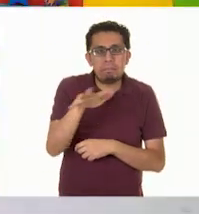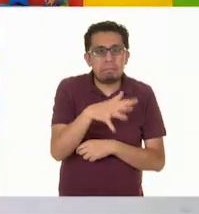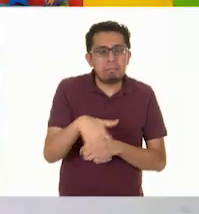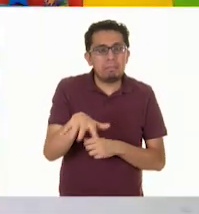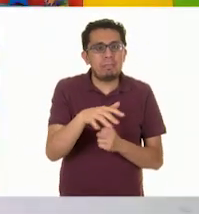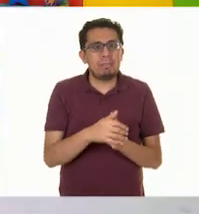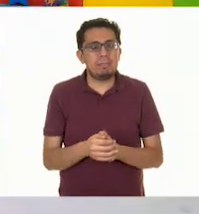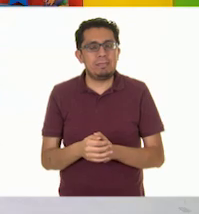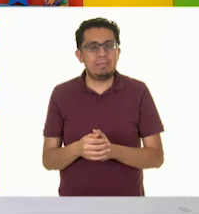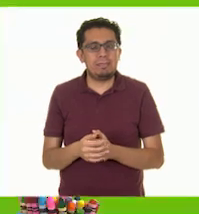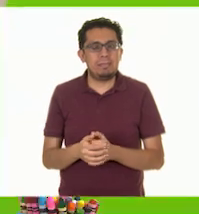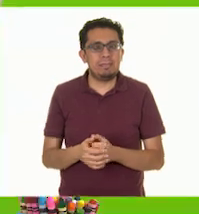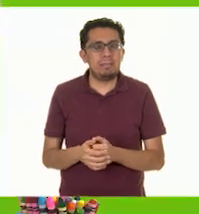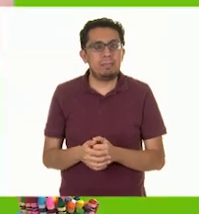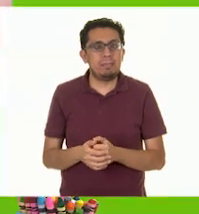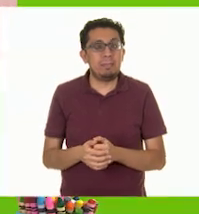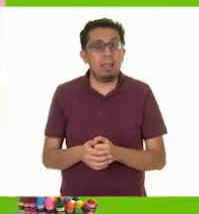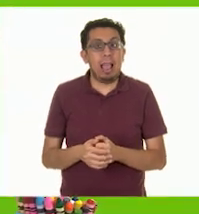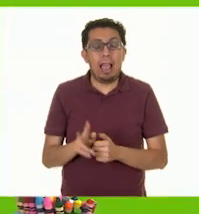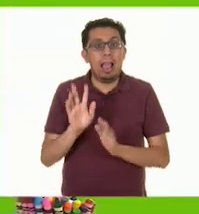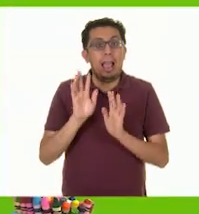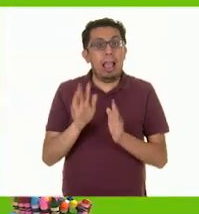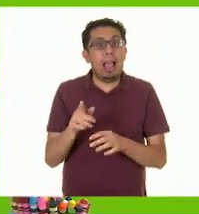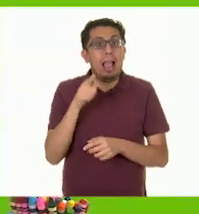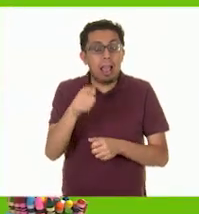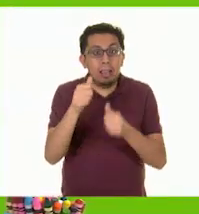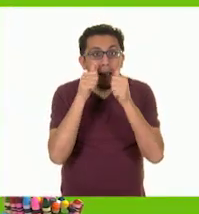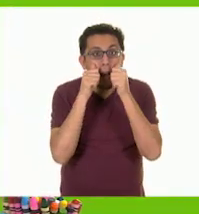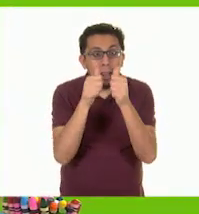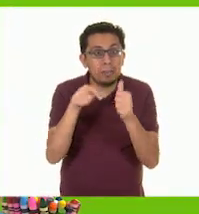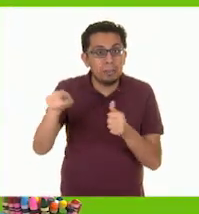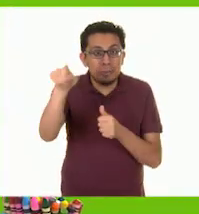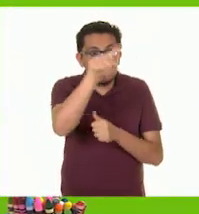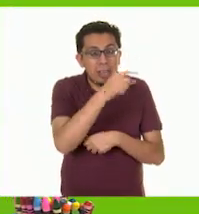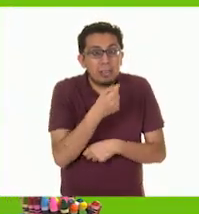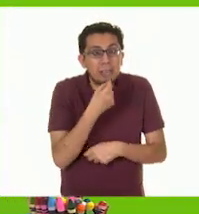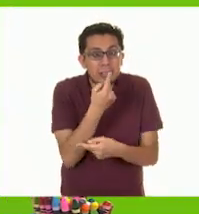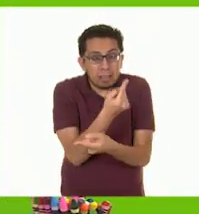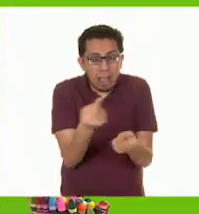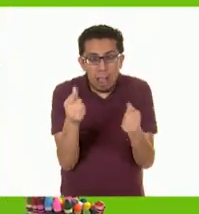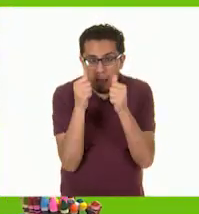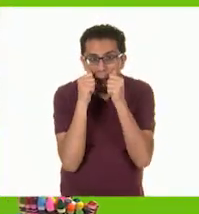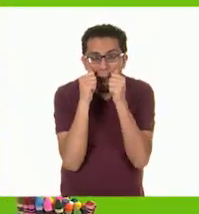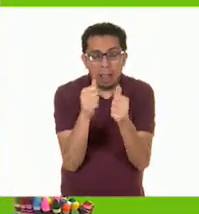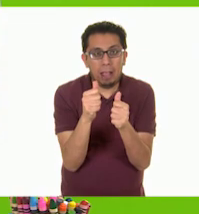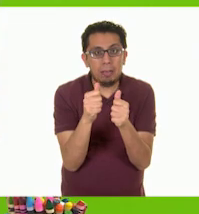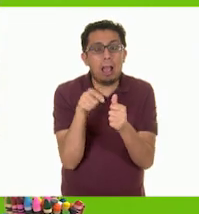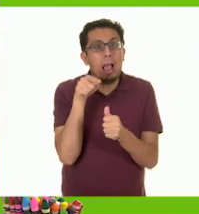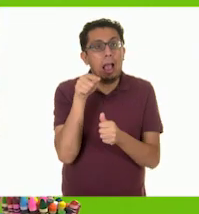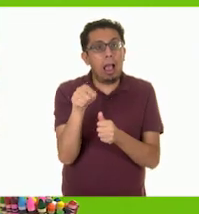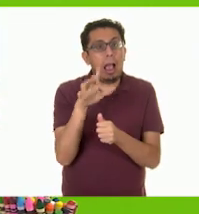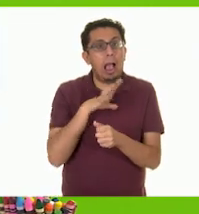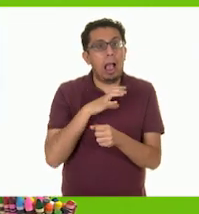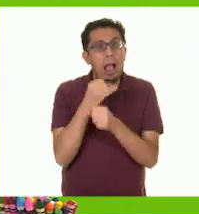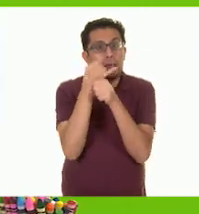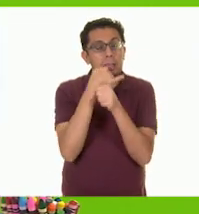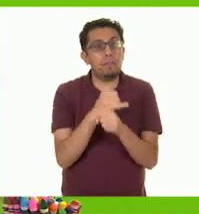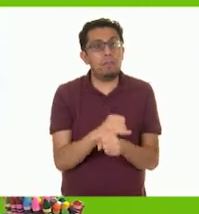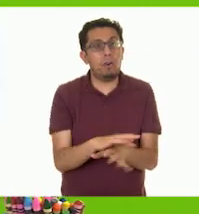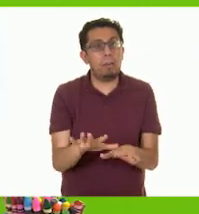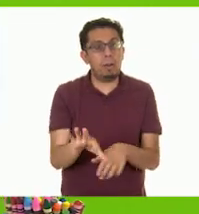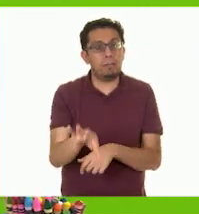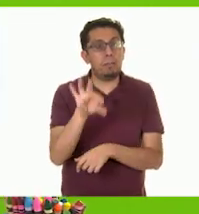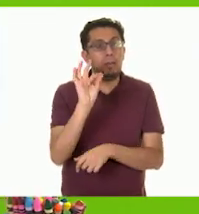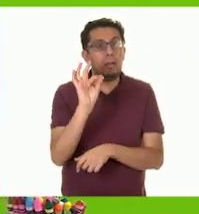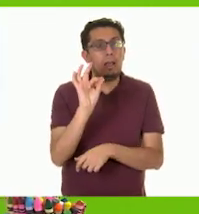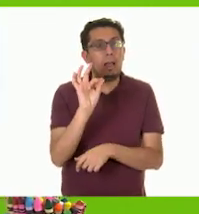A ver, veamos. ¡Ah! Escuchen, escuchen, atentas y atentos. Miren, en este libro encontré información justo sobre el